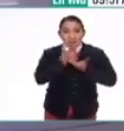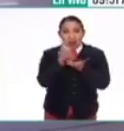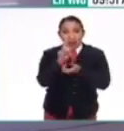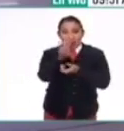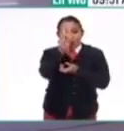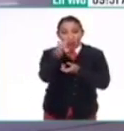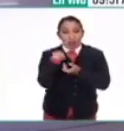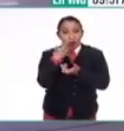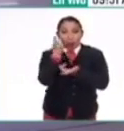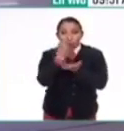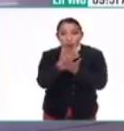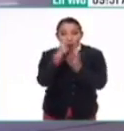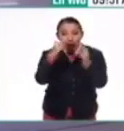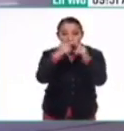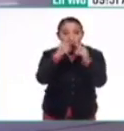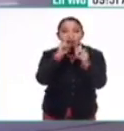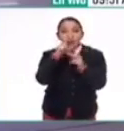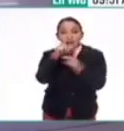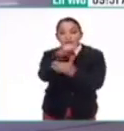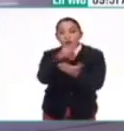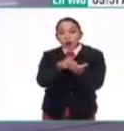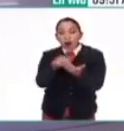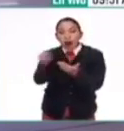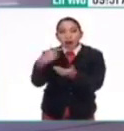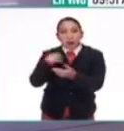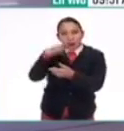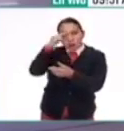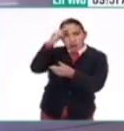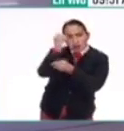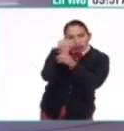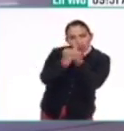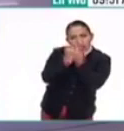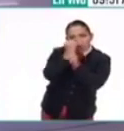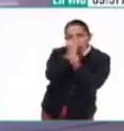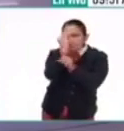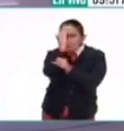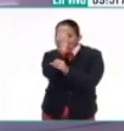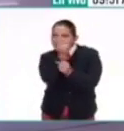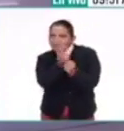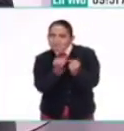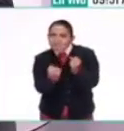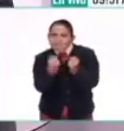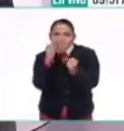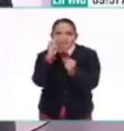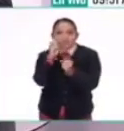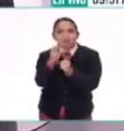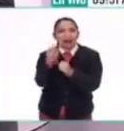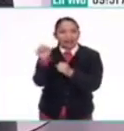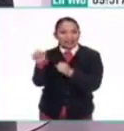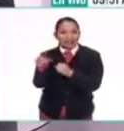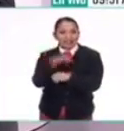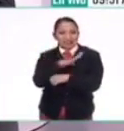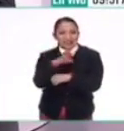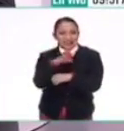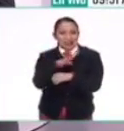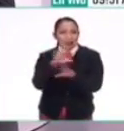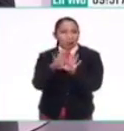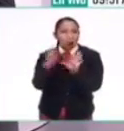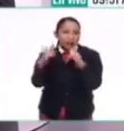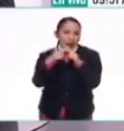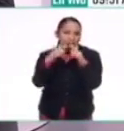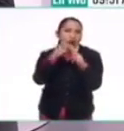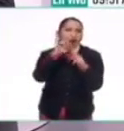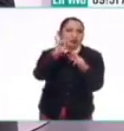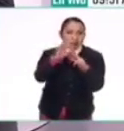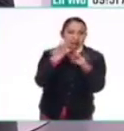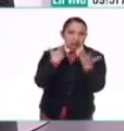nada más es un ritual, son lugares intelectuales de erudición, donde sí, desde una forma religiosa